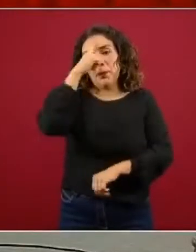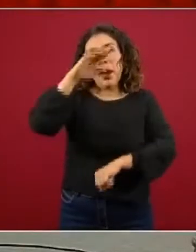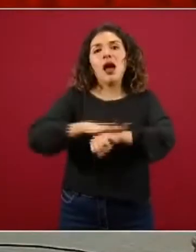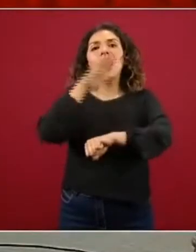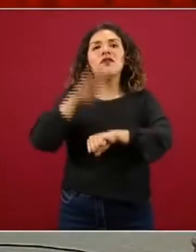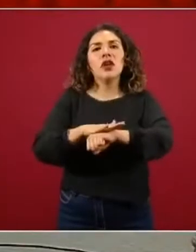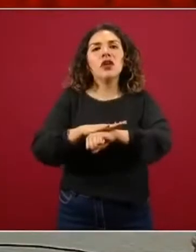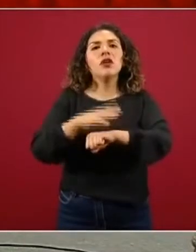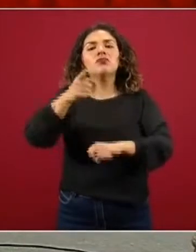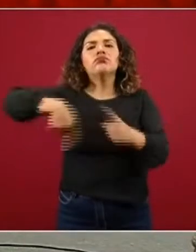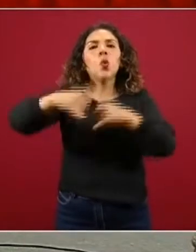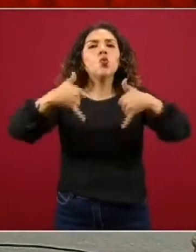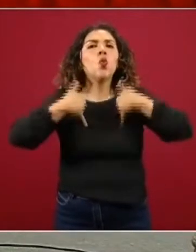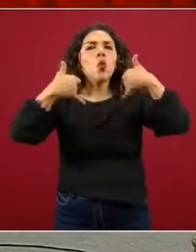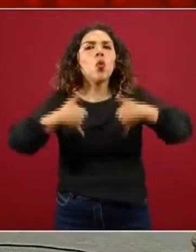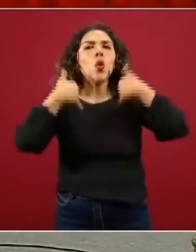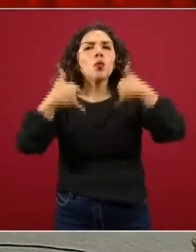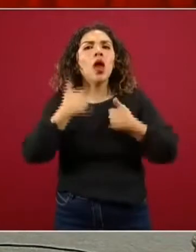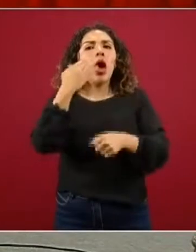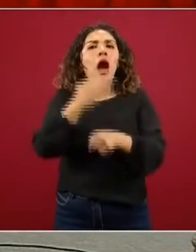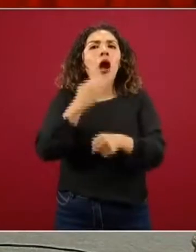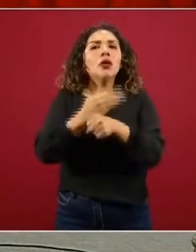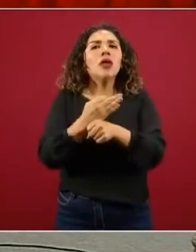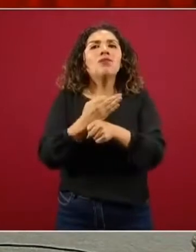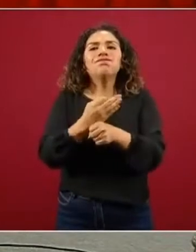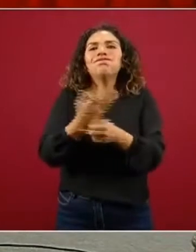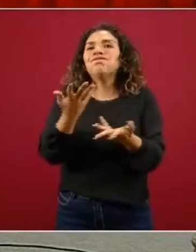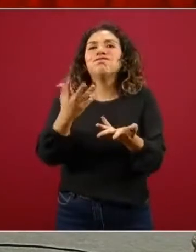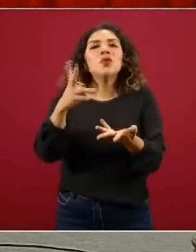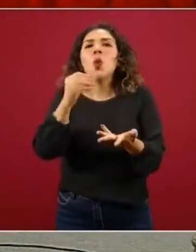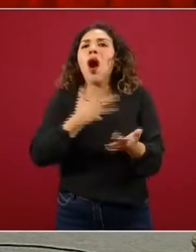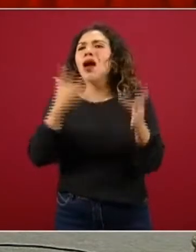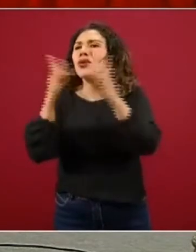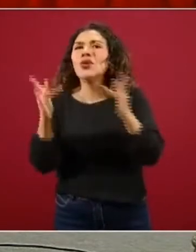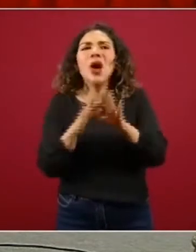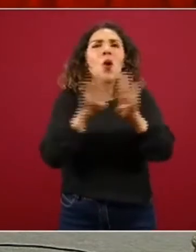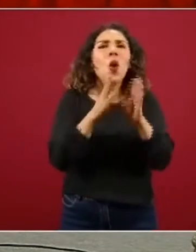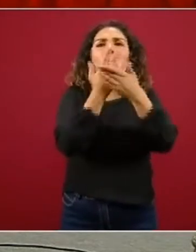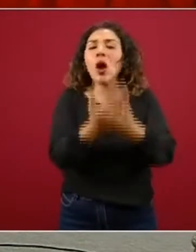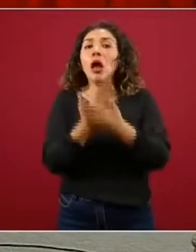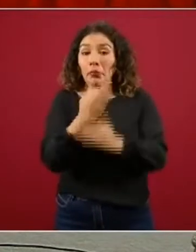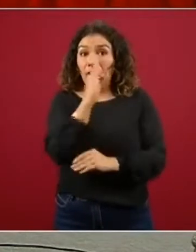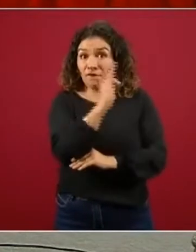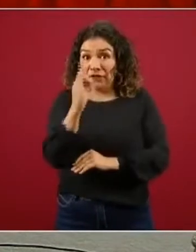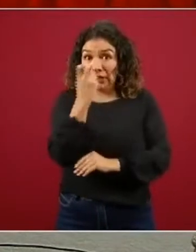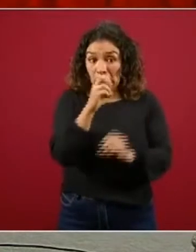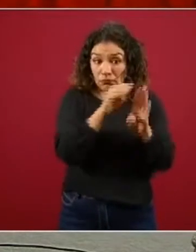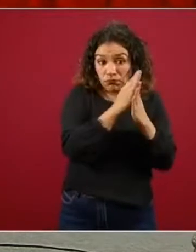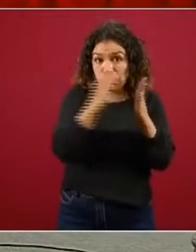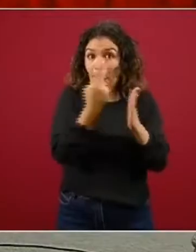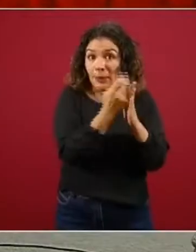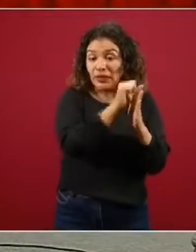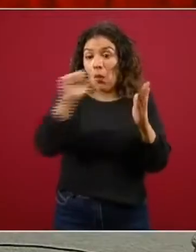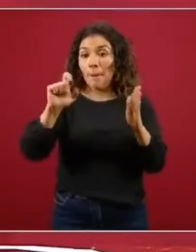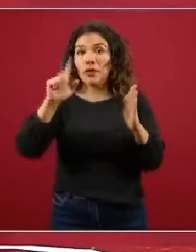calificaciones de los chicos que están más rezagados porque no tuvieron contacto, pero ya en esas fechas podemos hacer